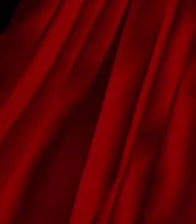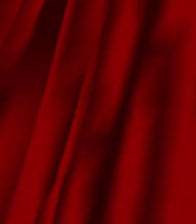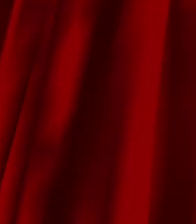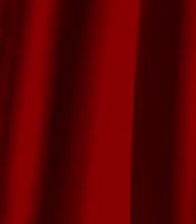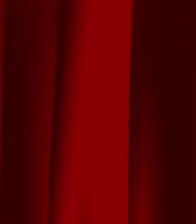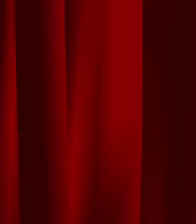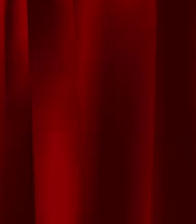¡Gracias! ¡Gracias! ¡Gracias! ¡Gracias! ¡Gracias! ¡Gracias! ¡Gracias!